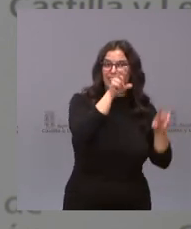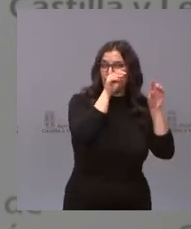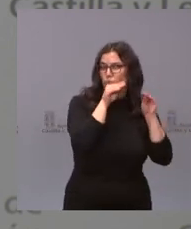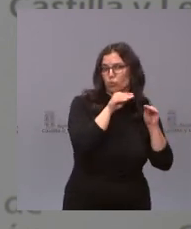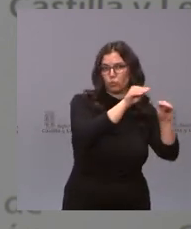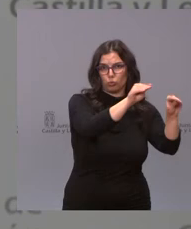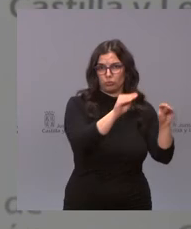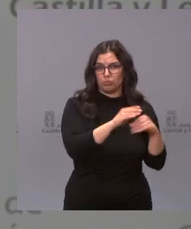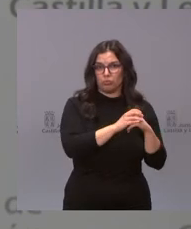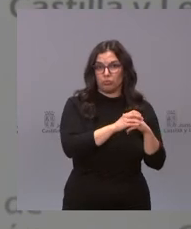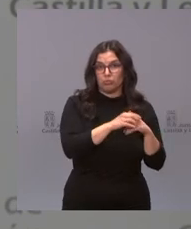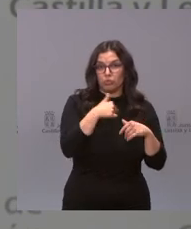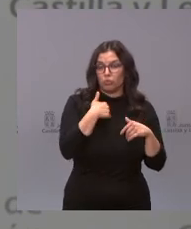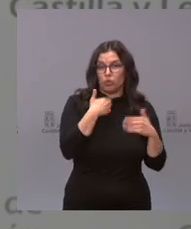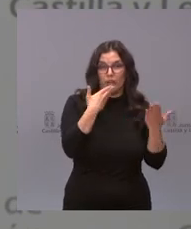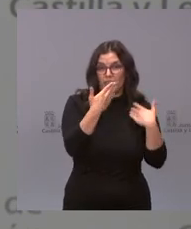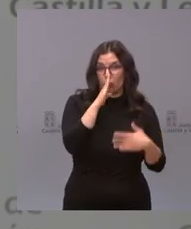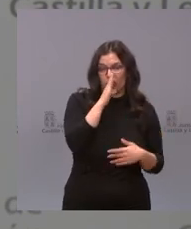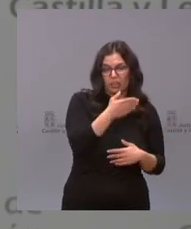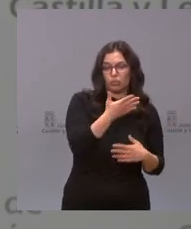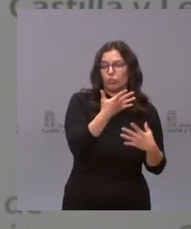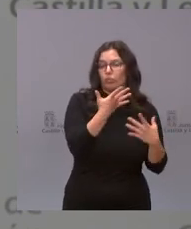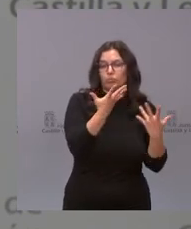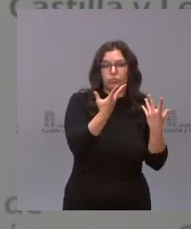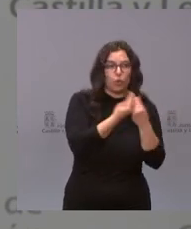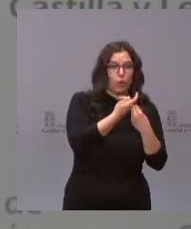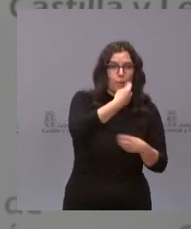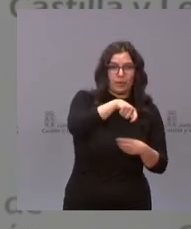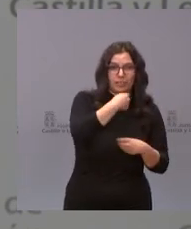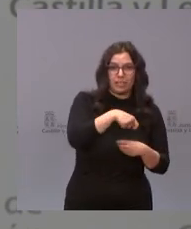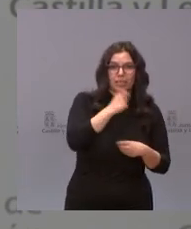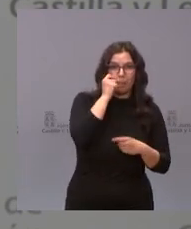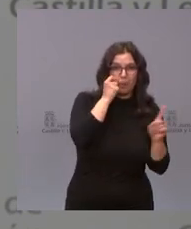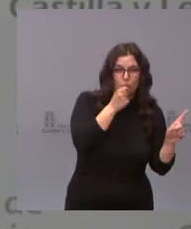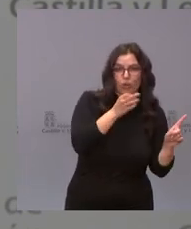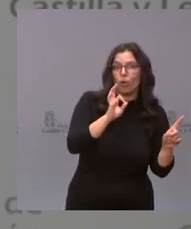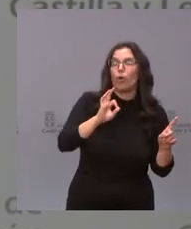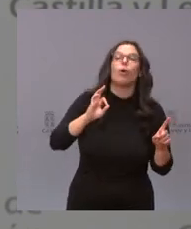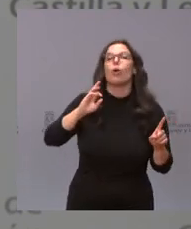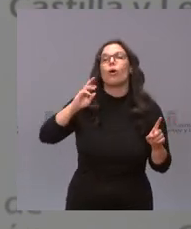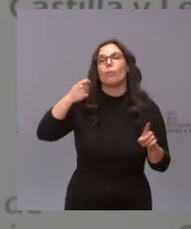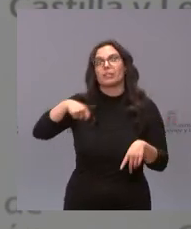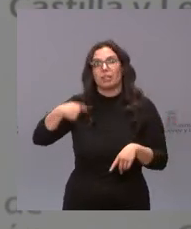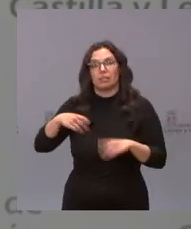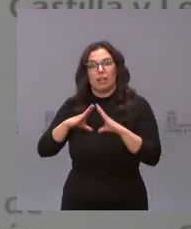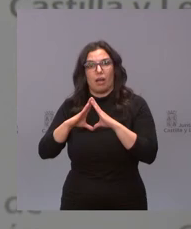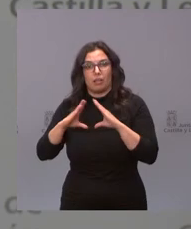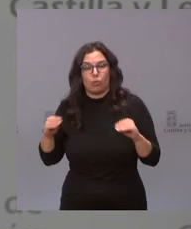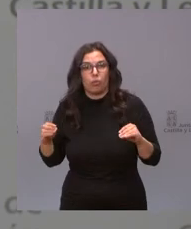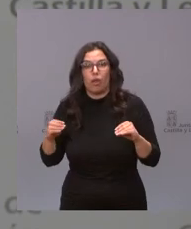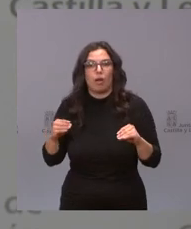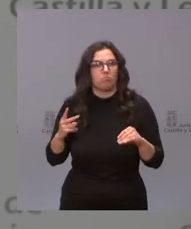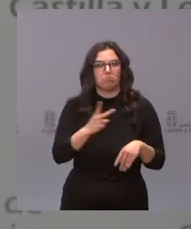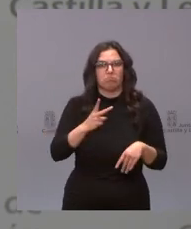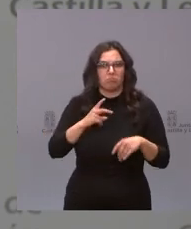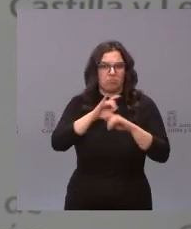yo mis conversaciones directas tanto con el presidente Mañueco como con el presidente Moreno Bonilla pues ha sido siempre muy